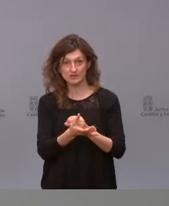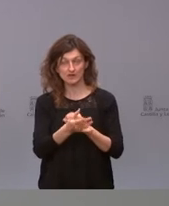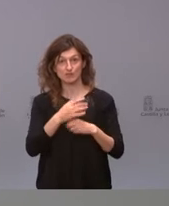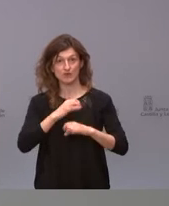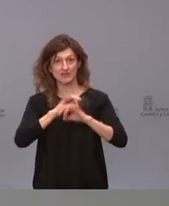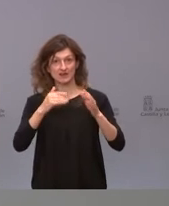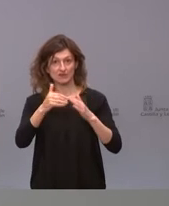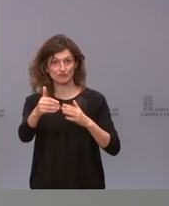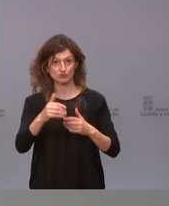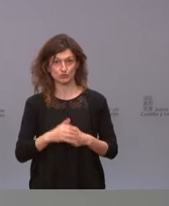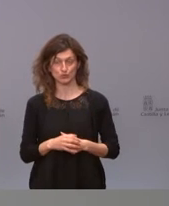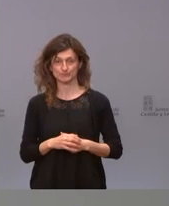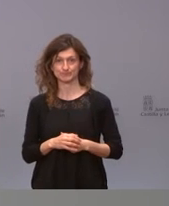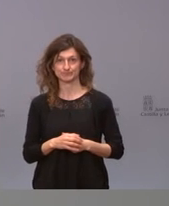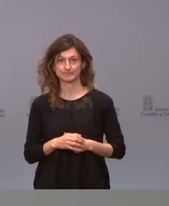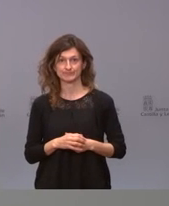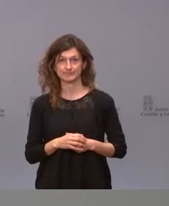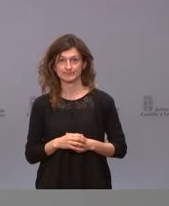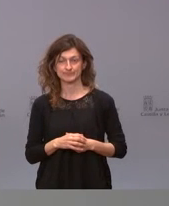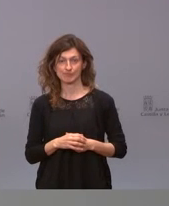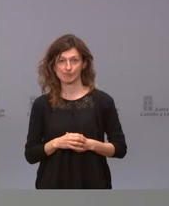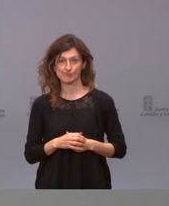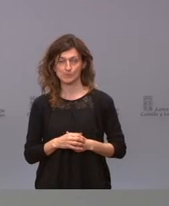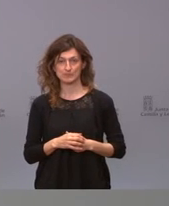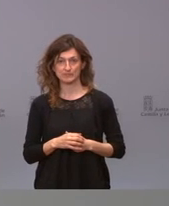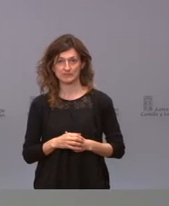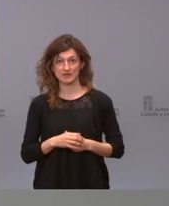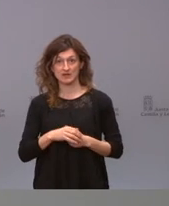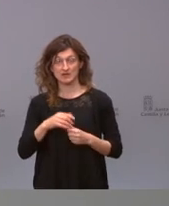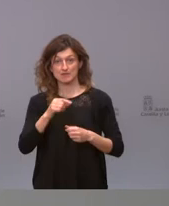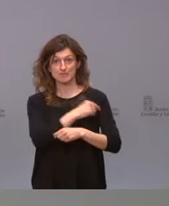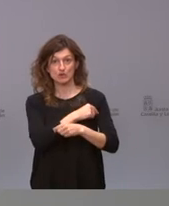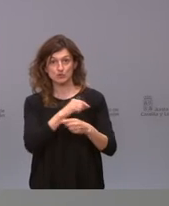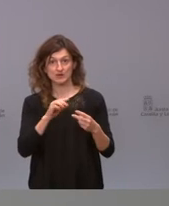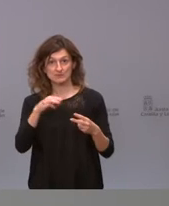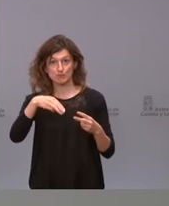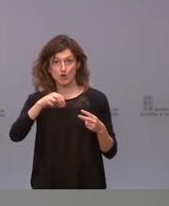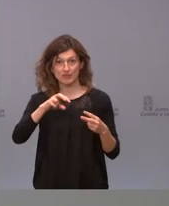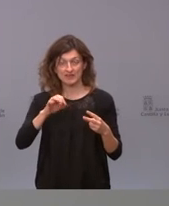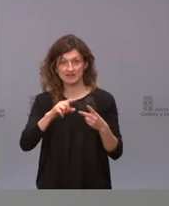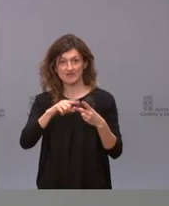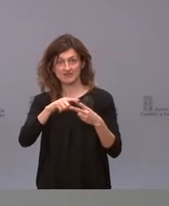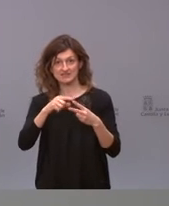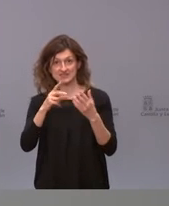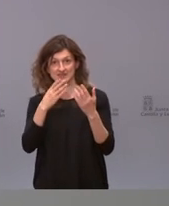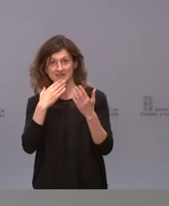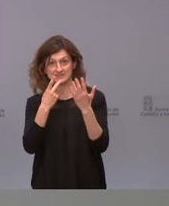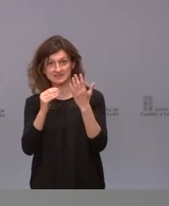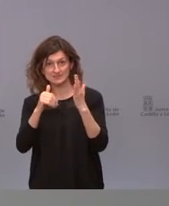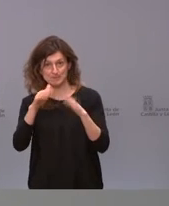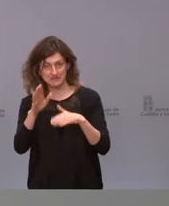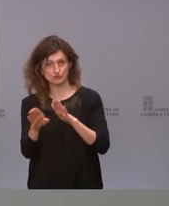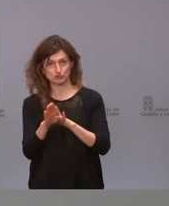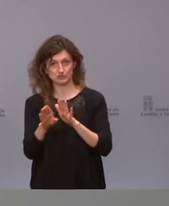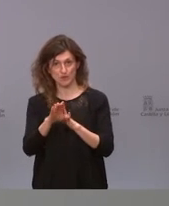pasar para el futuro en cuanto a si Pfizer y Moderna mayores de 70 años ese es el objetivo es decir seguir